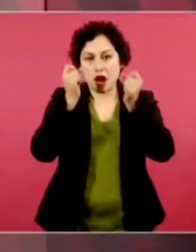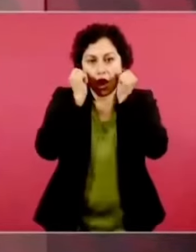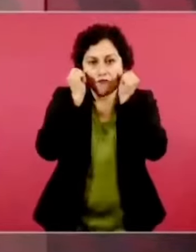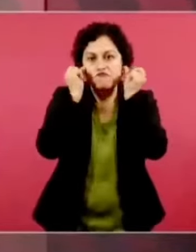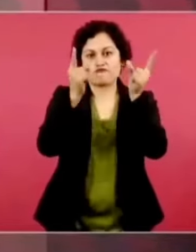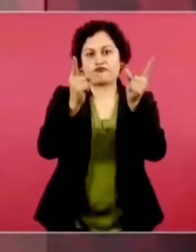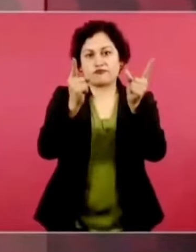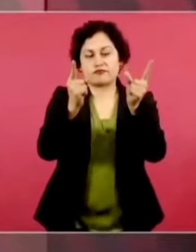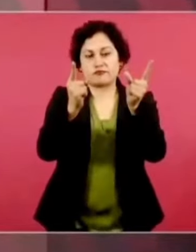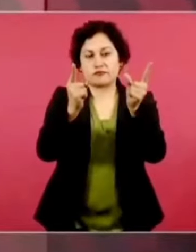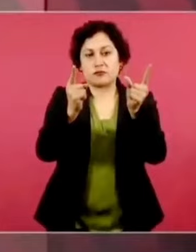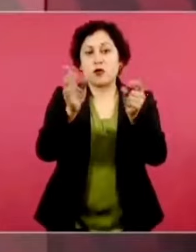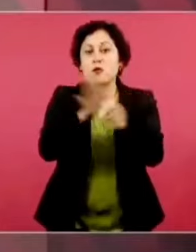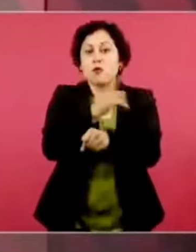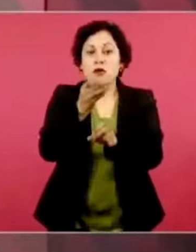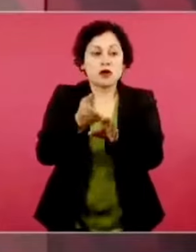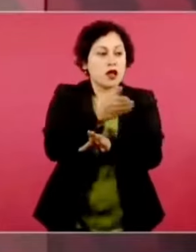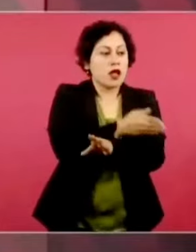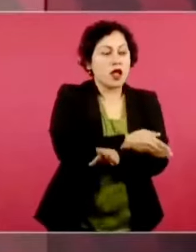pinche tranza,